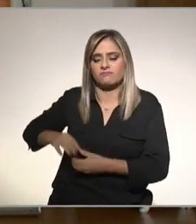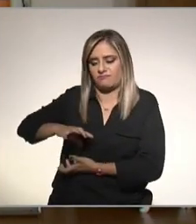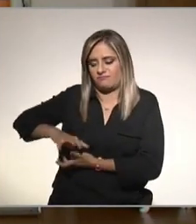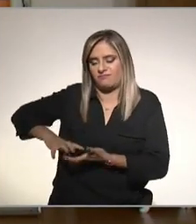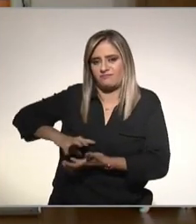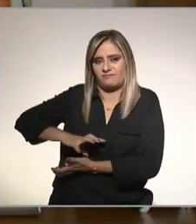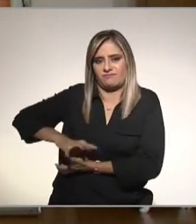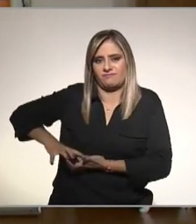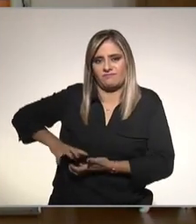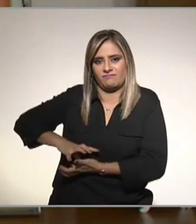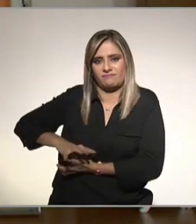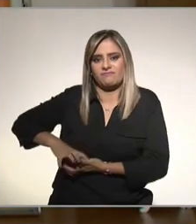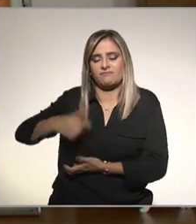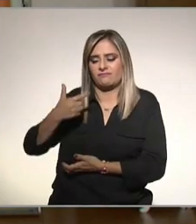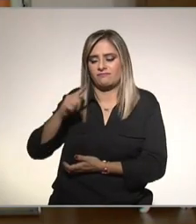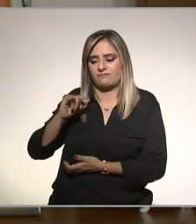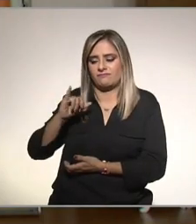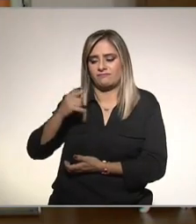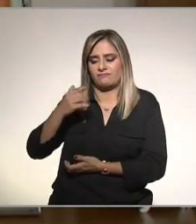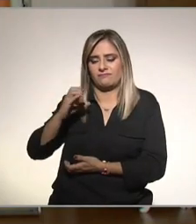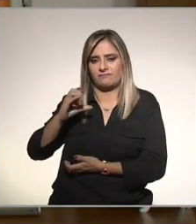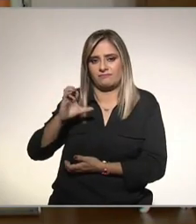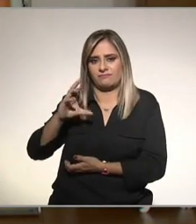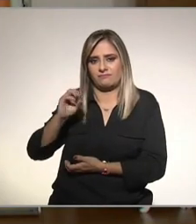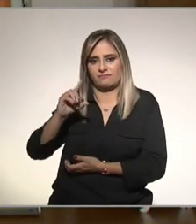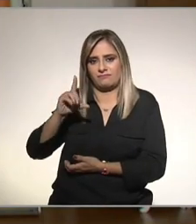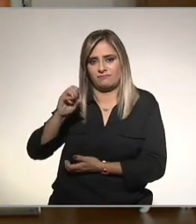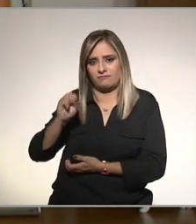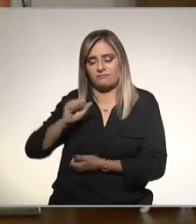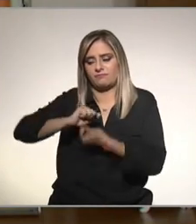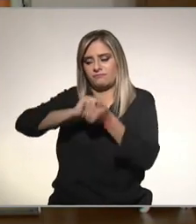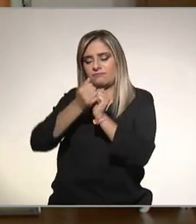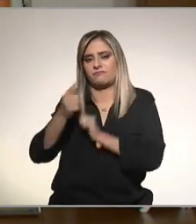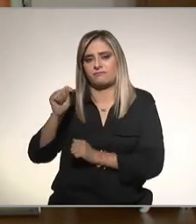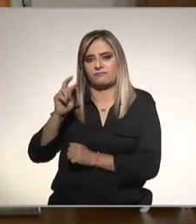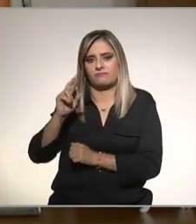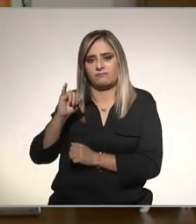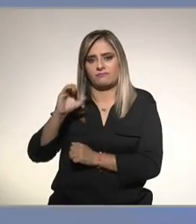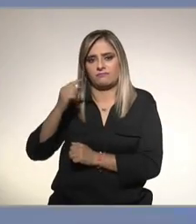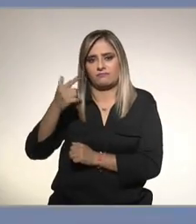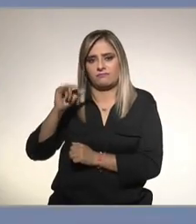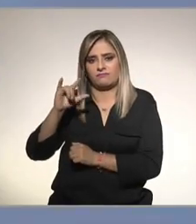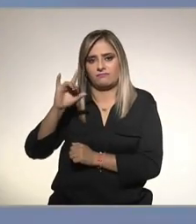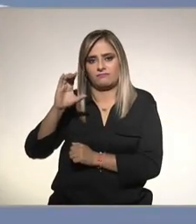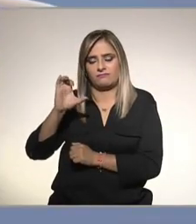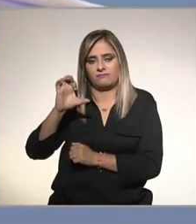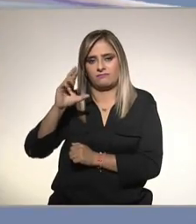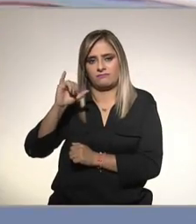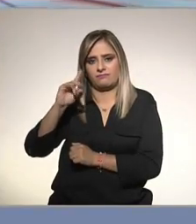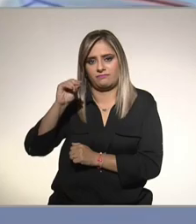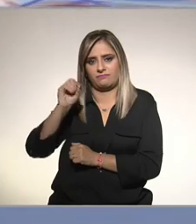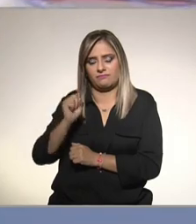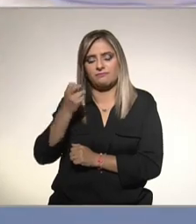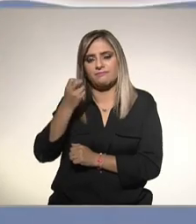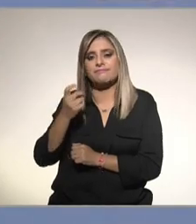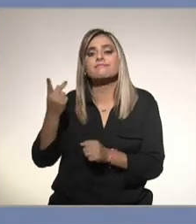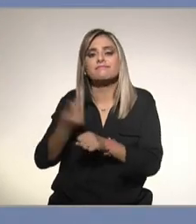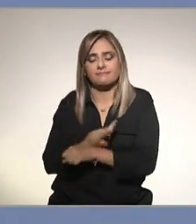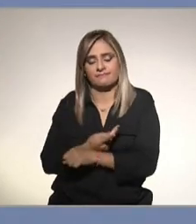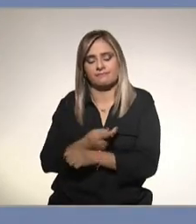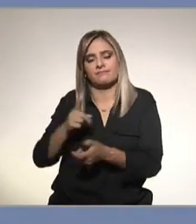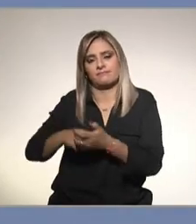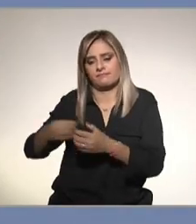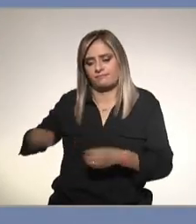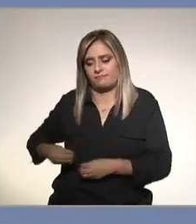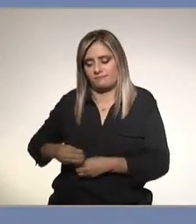forman tres de estos gliceroles se forma un triglicérido los triglicéridos se empiezan a acumular por una alteración en una cosa que